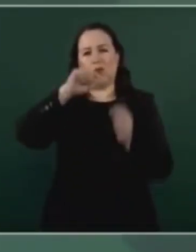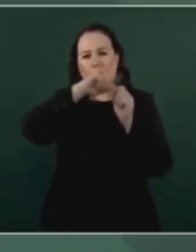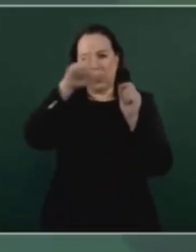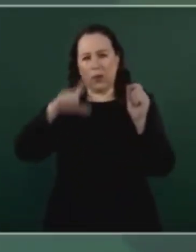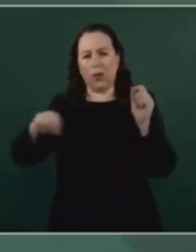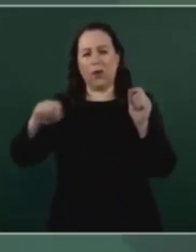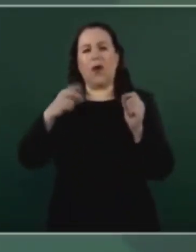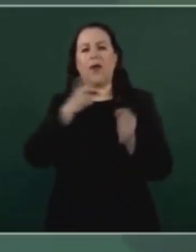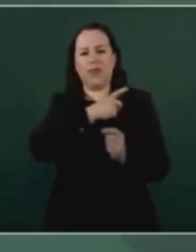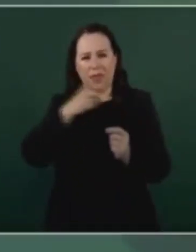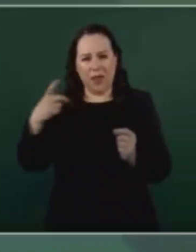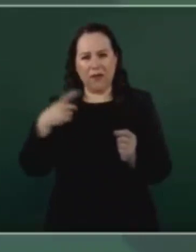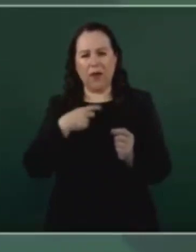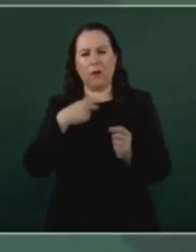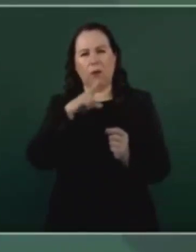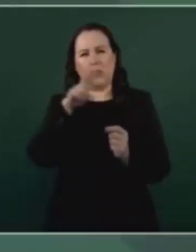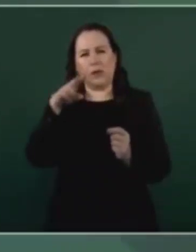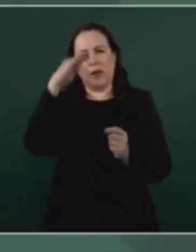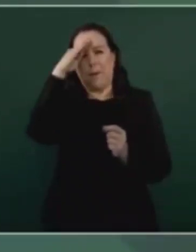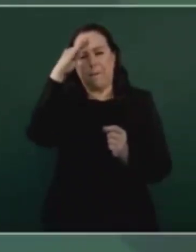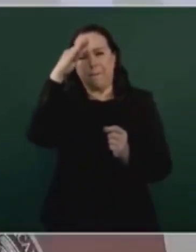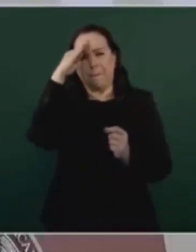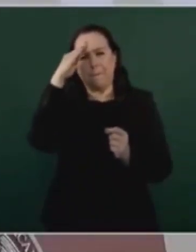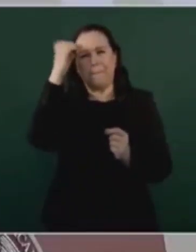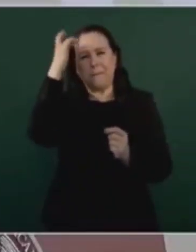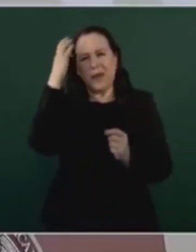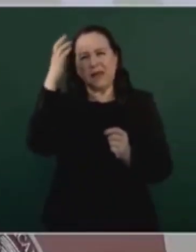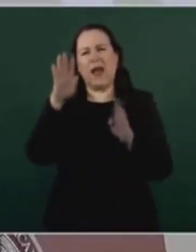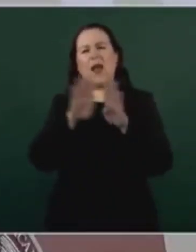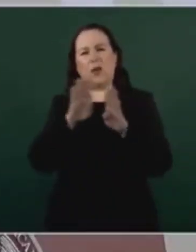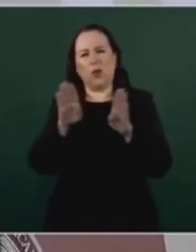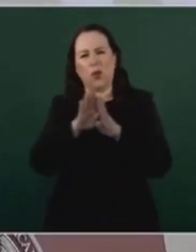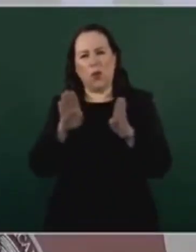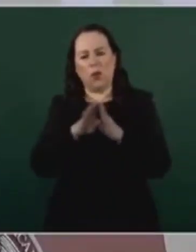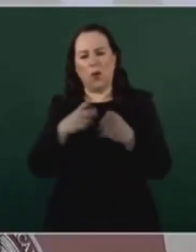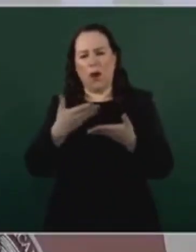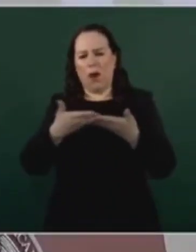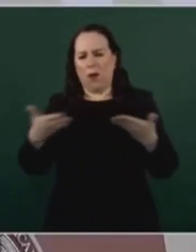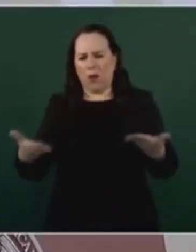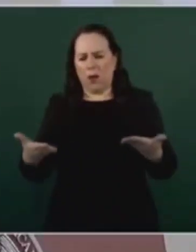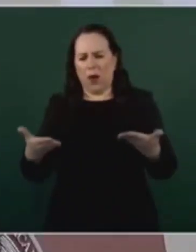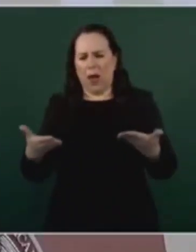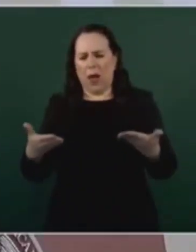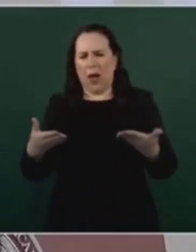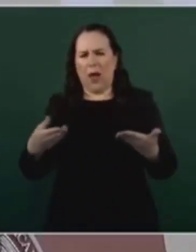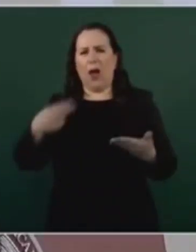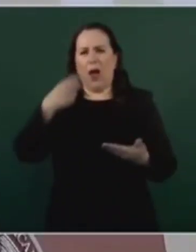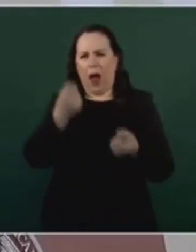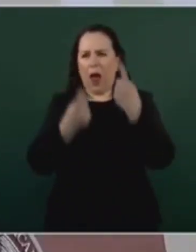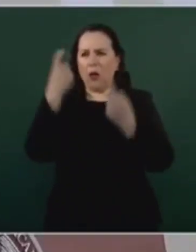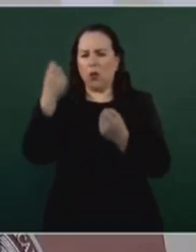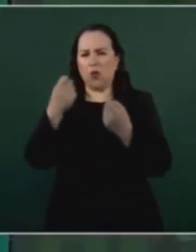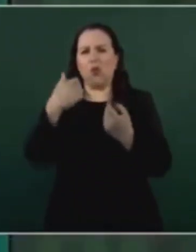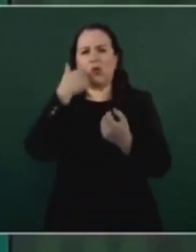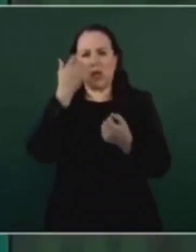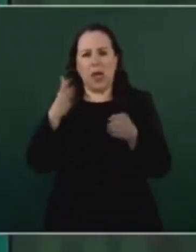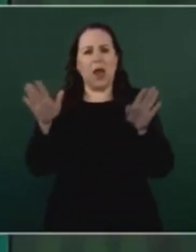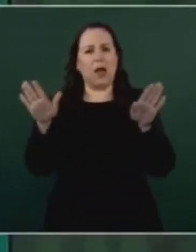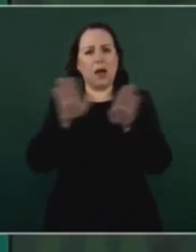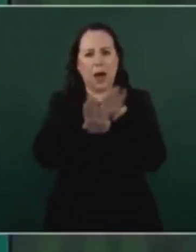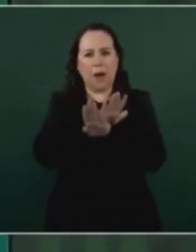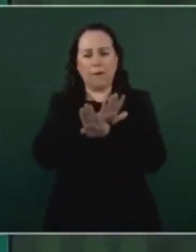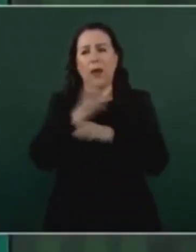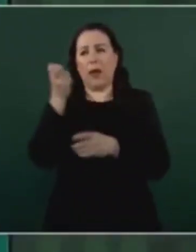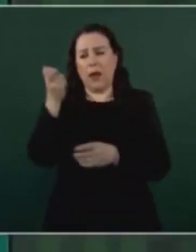para valorar el esfuerzo y la lucha que diversos liderazgos han emprendido para impulsar un cambio en el país. Por supuesto, el del presidente López